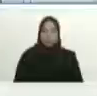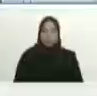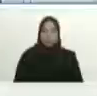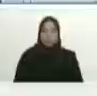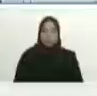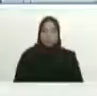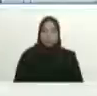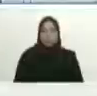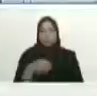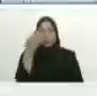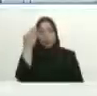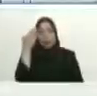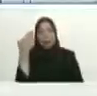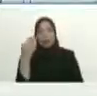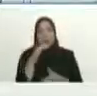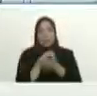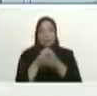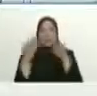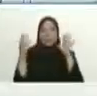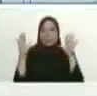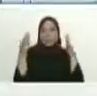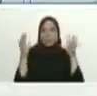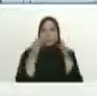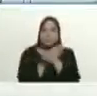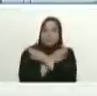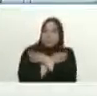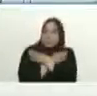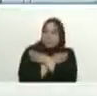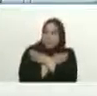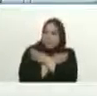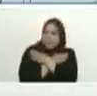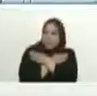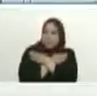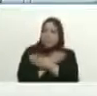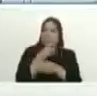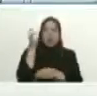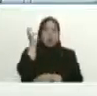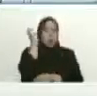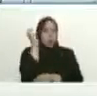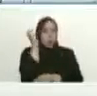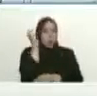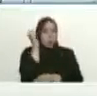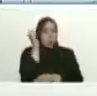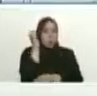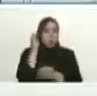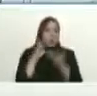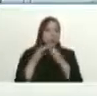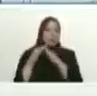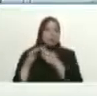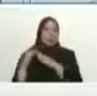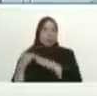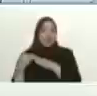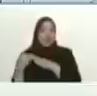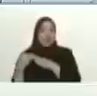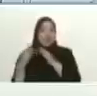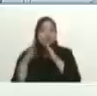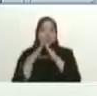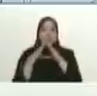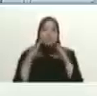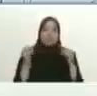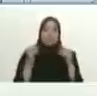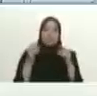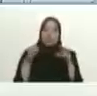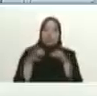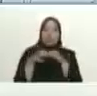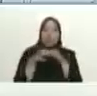bueno Sara desde aquí un aplauso Sara a ti y a ese mujerero que está contigo ahí todo ese equipo de